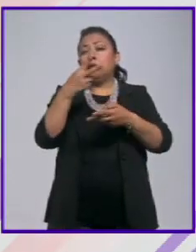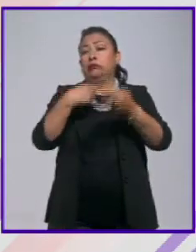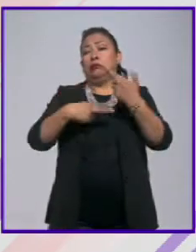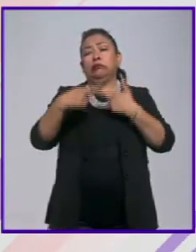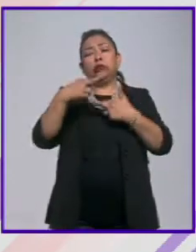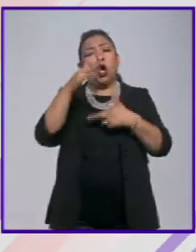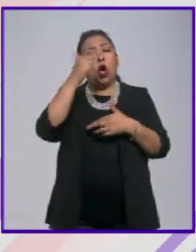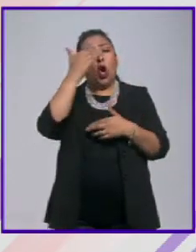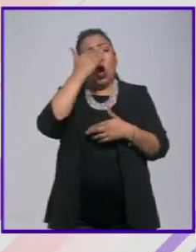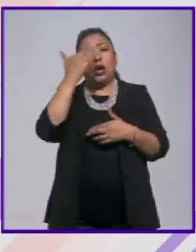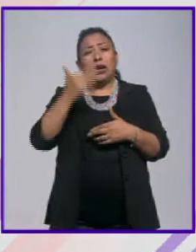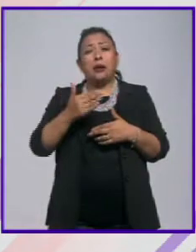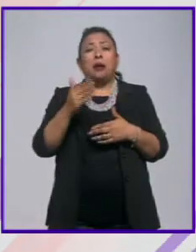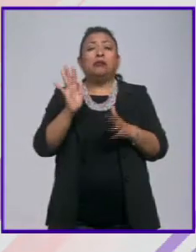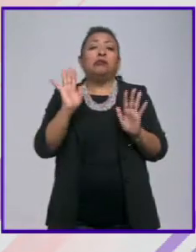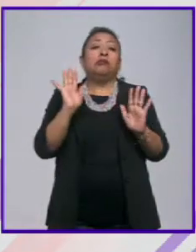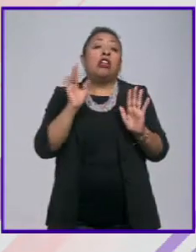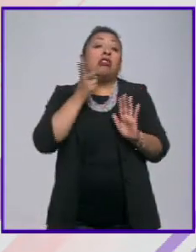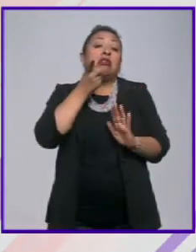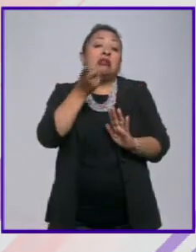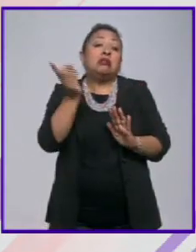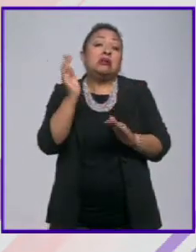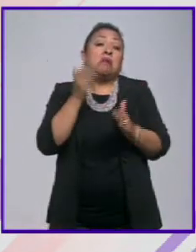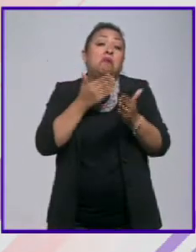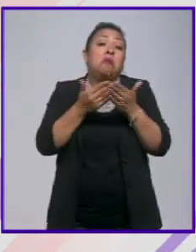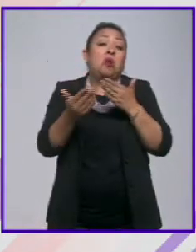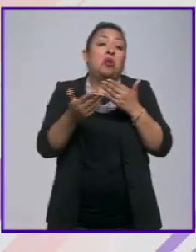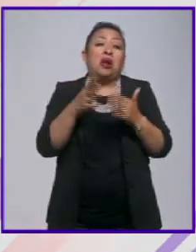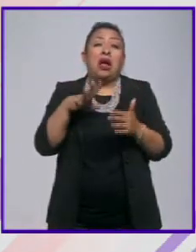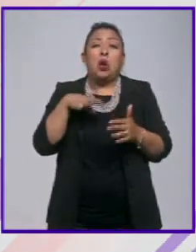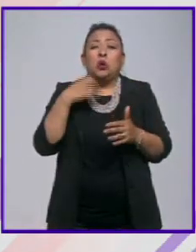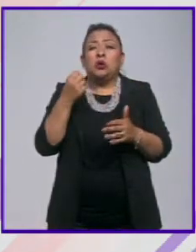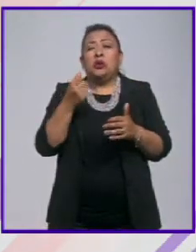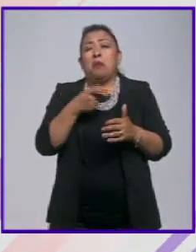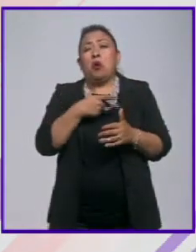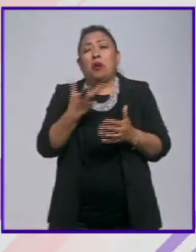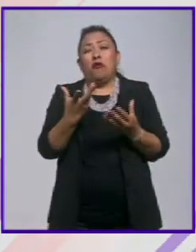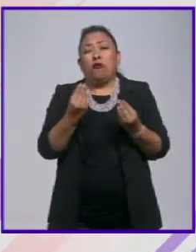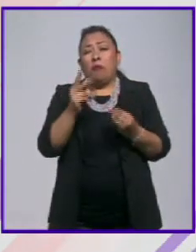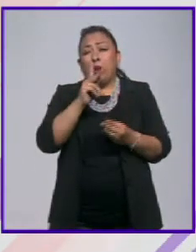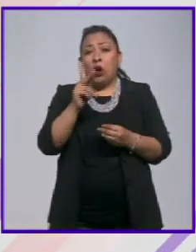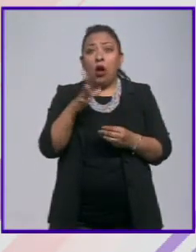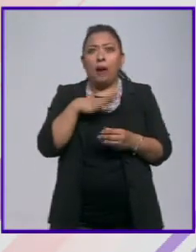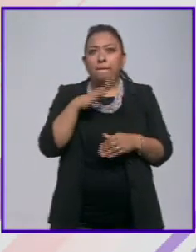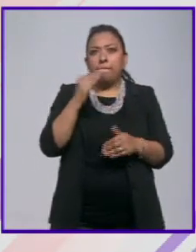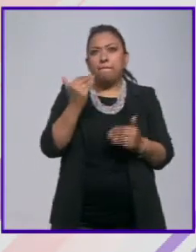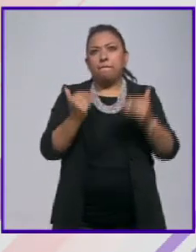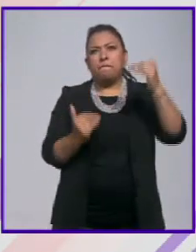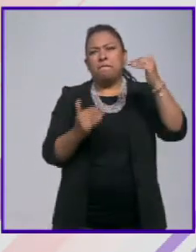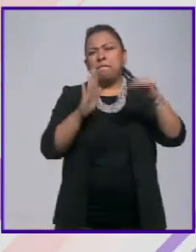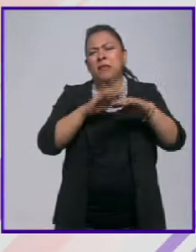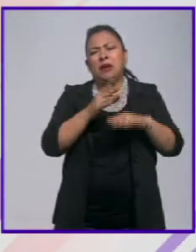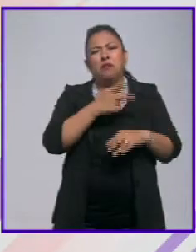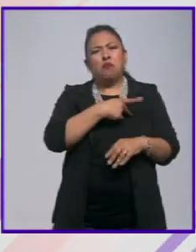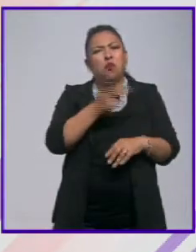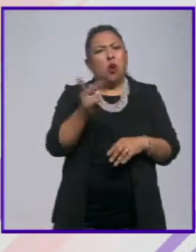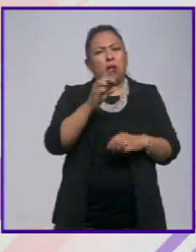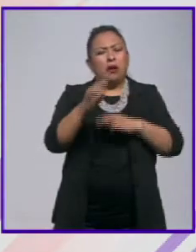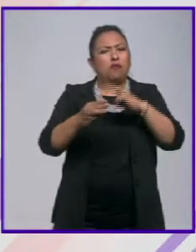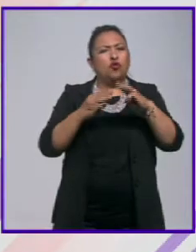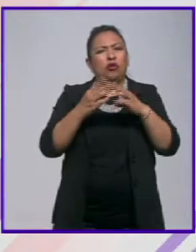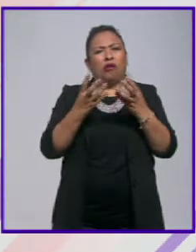un disque moderno ¿no? una lucha de todo de pobreza hay más pobres que más que nunca en toda la historia del mundo